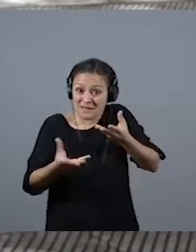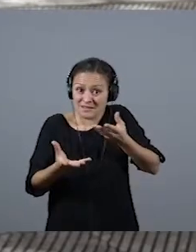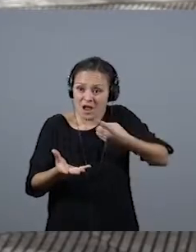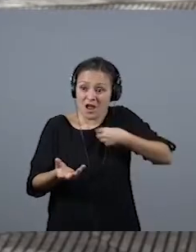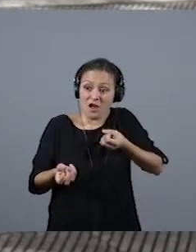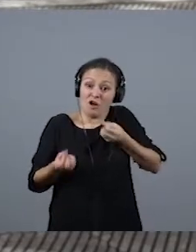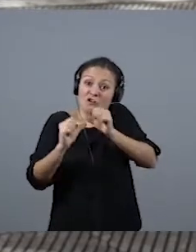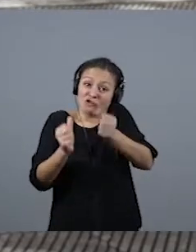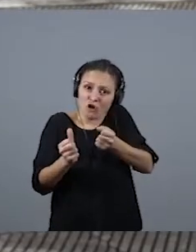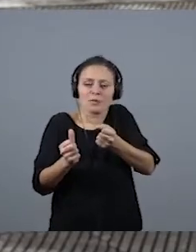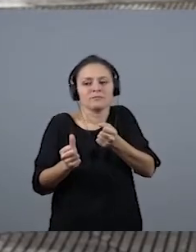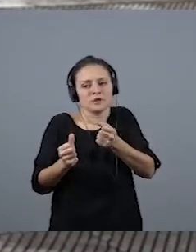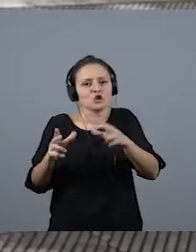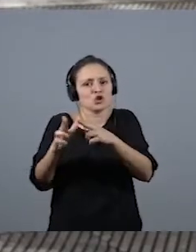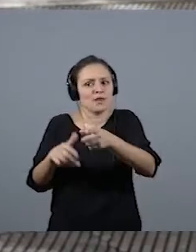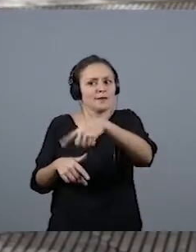a la sociedad.